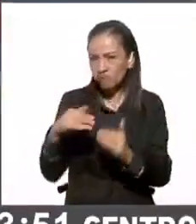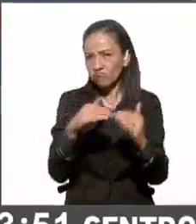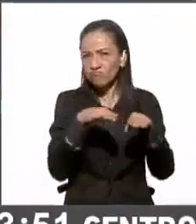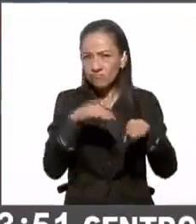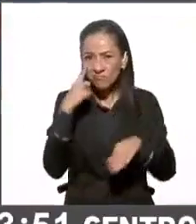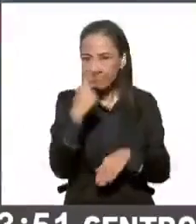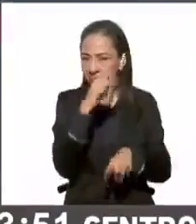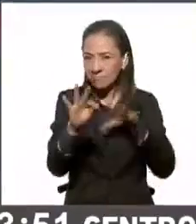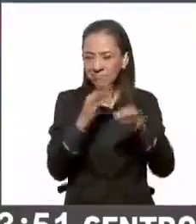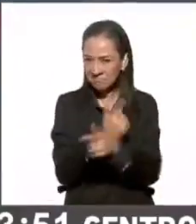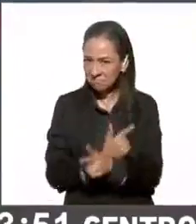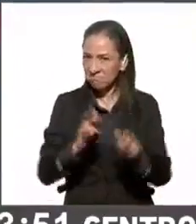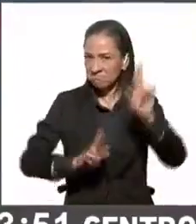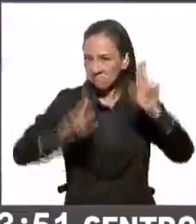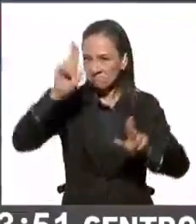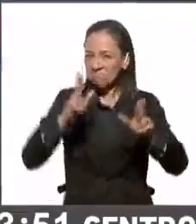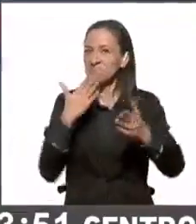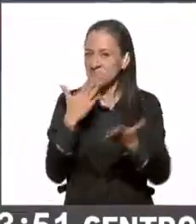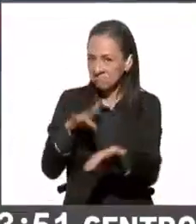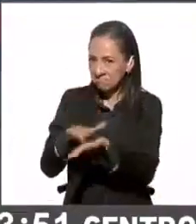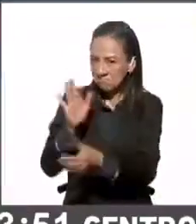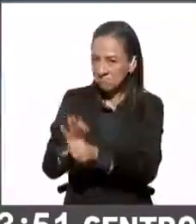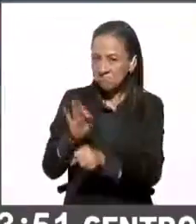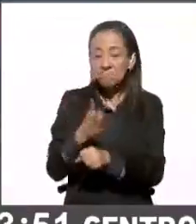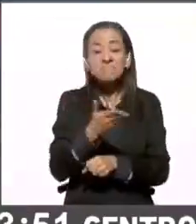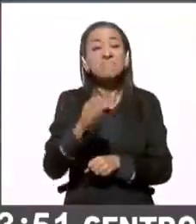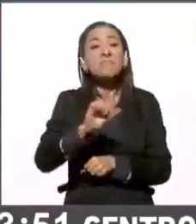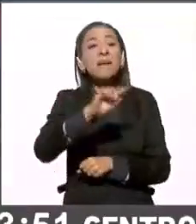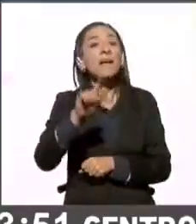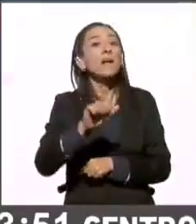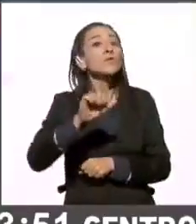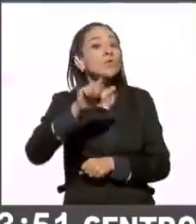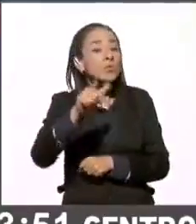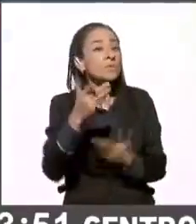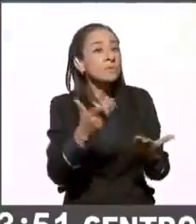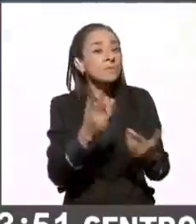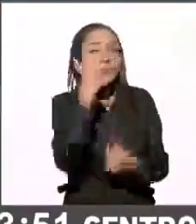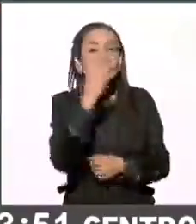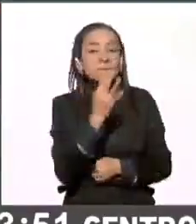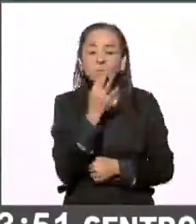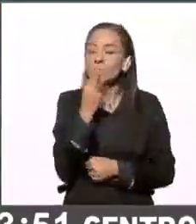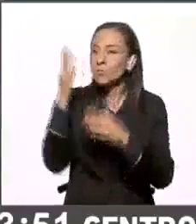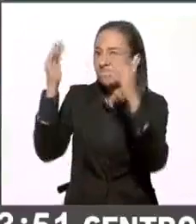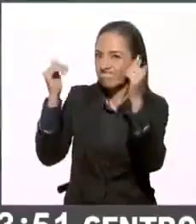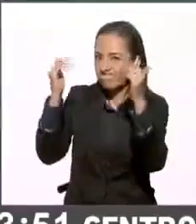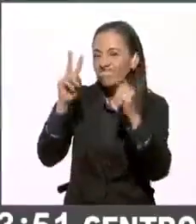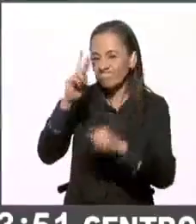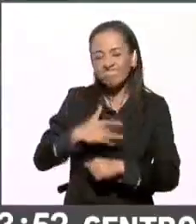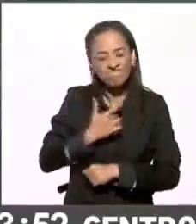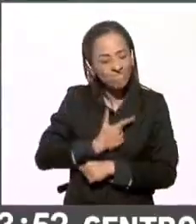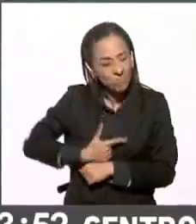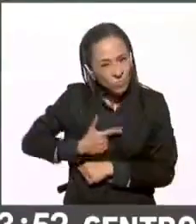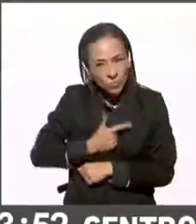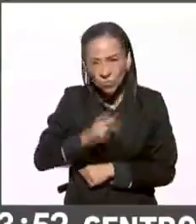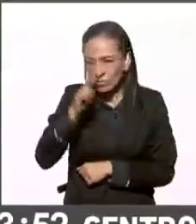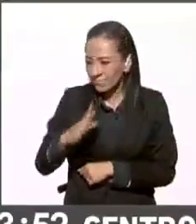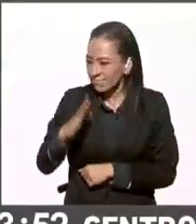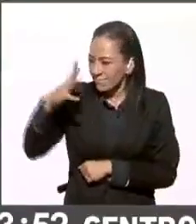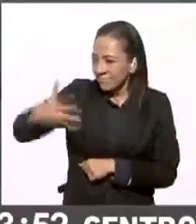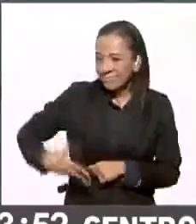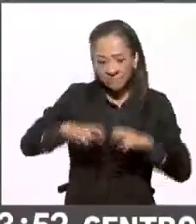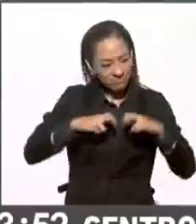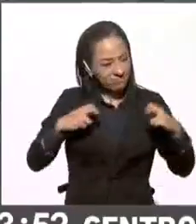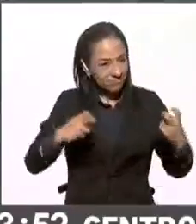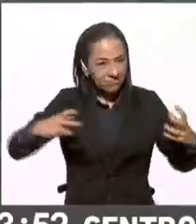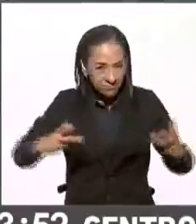vamos no nos queda más que un minuto para despedirnos despedir y bueno con todo placer y todo honor de haber compartido esta mesa con